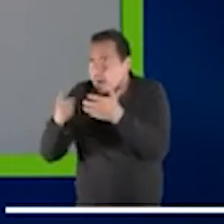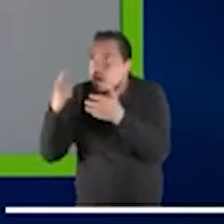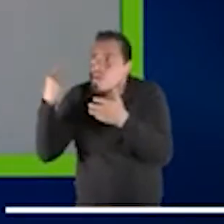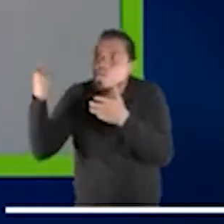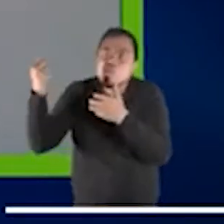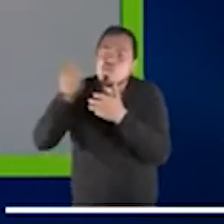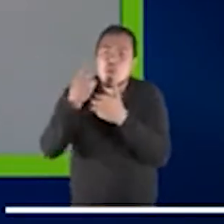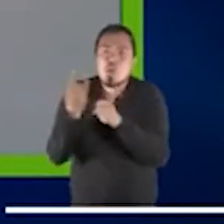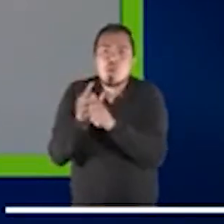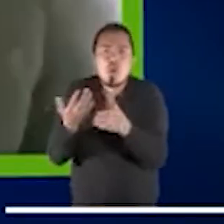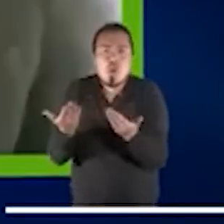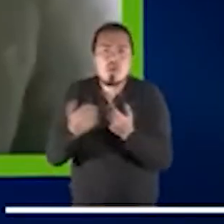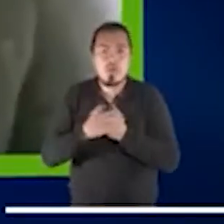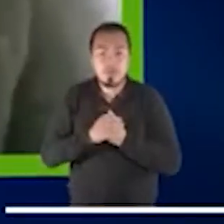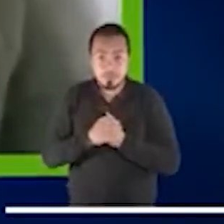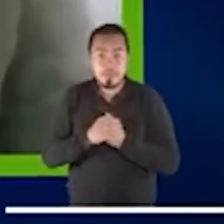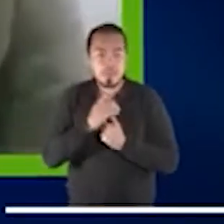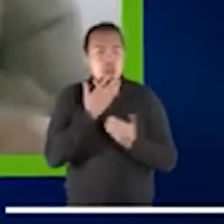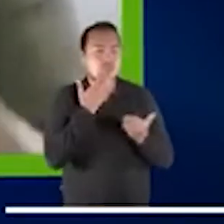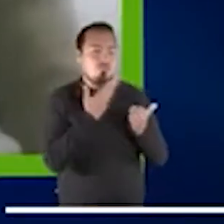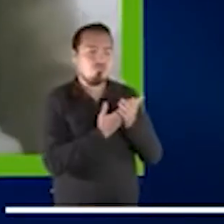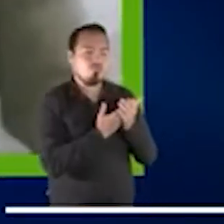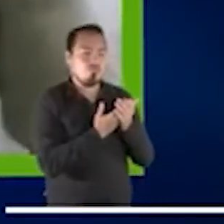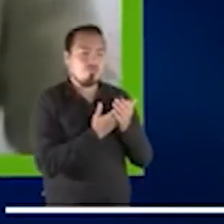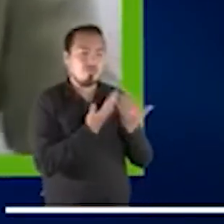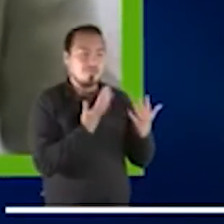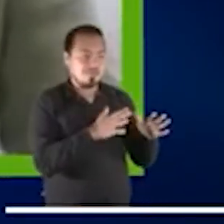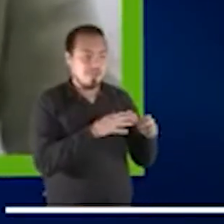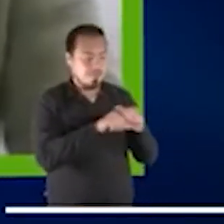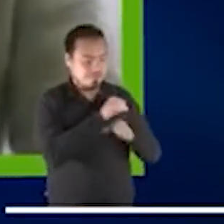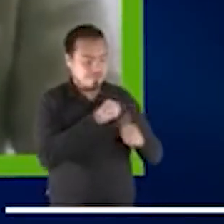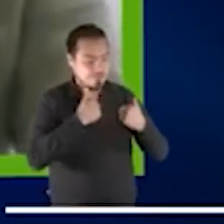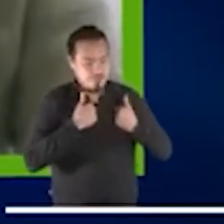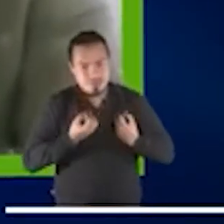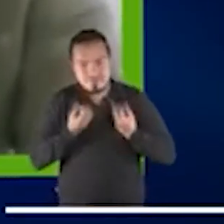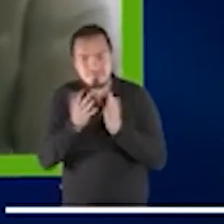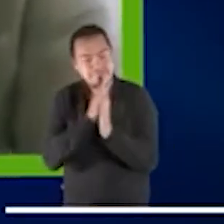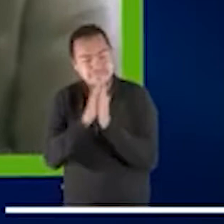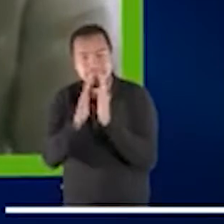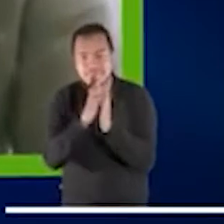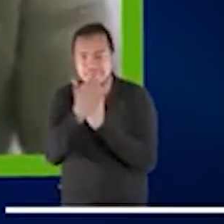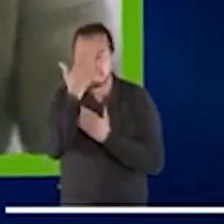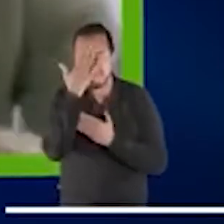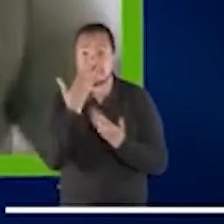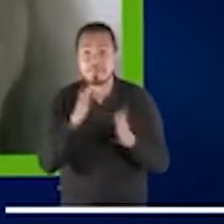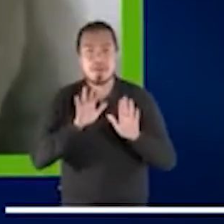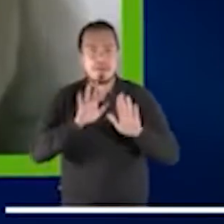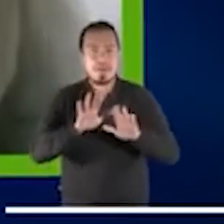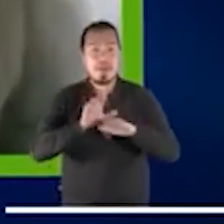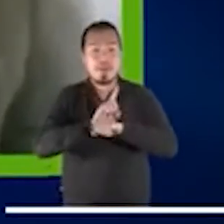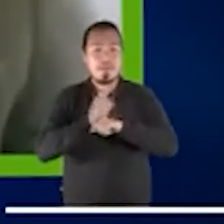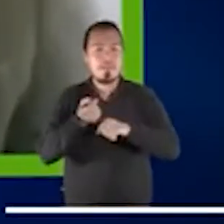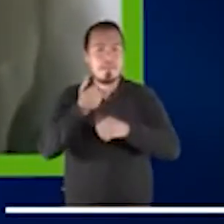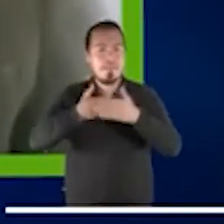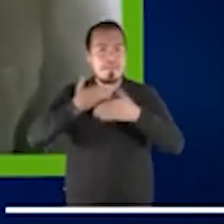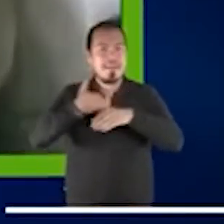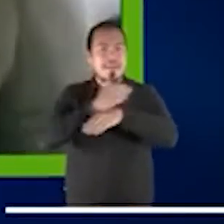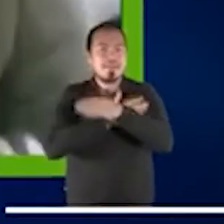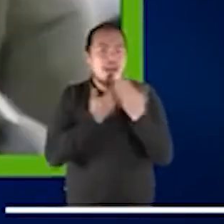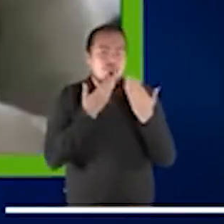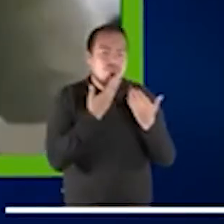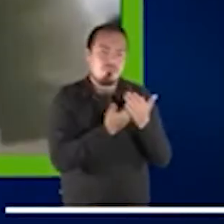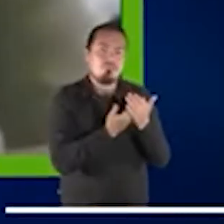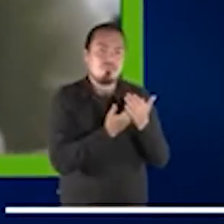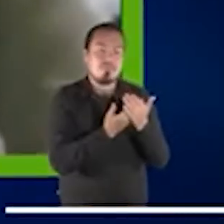Muy bien, pues muchísimas gracias, Cédric, por cederme el turno de palabra. Y antes de comenzar, unos breves segundos para dar las gracias, como no,